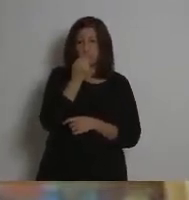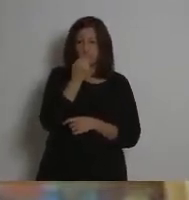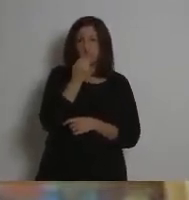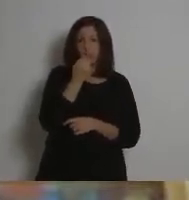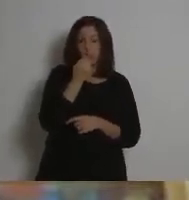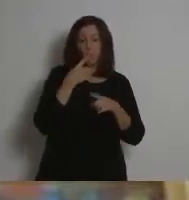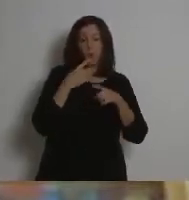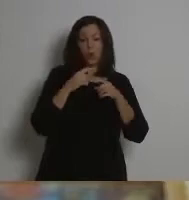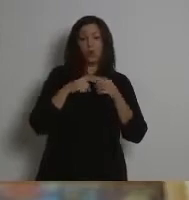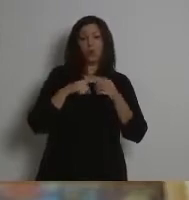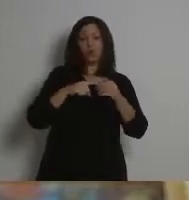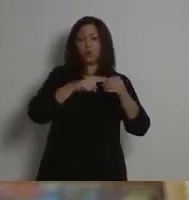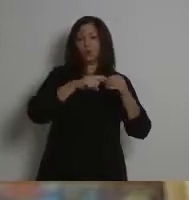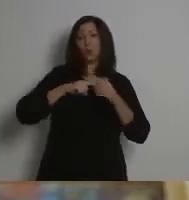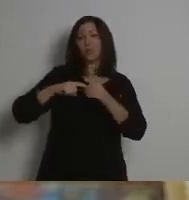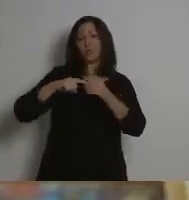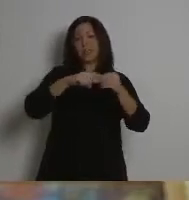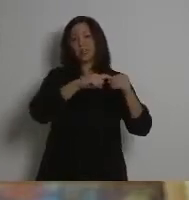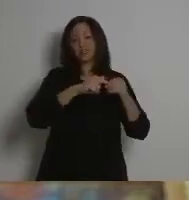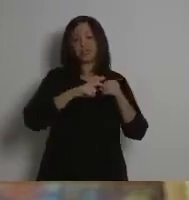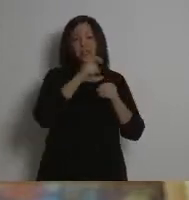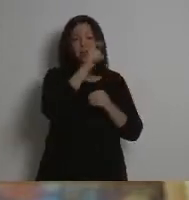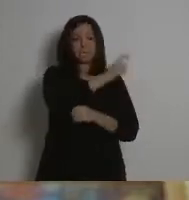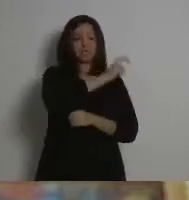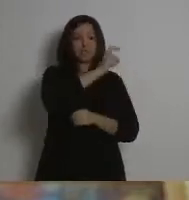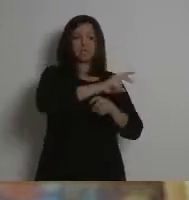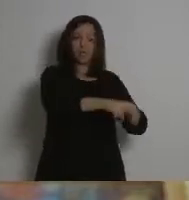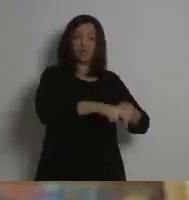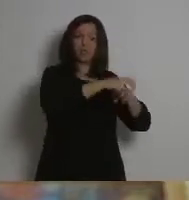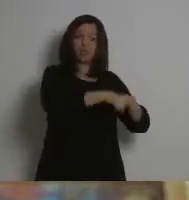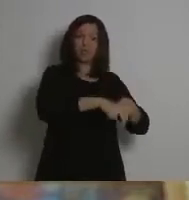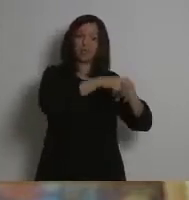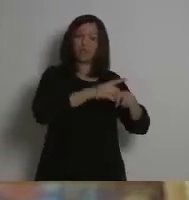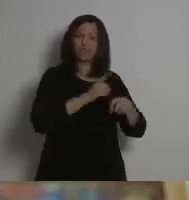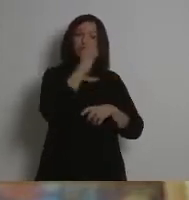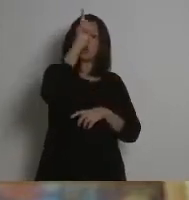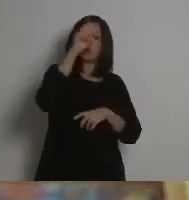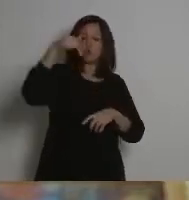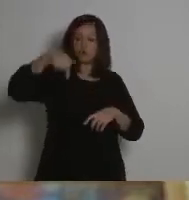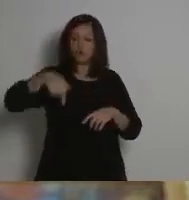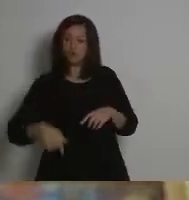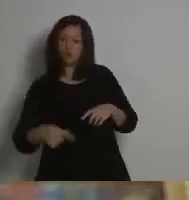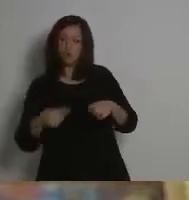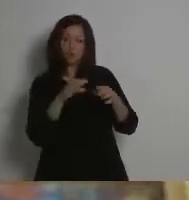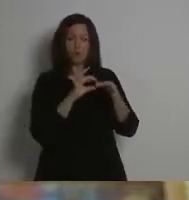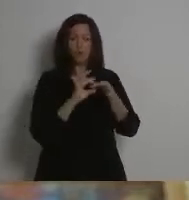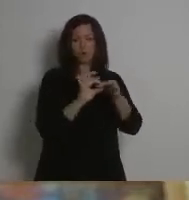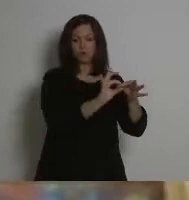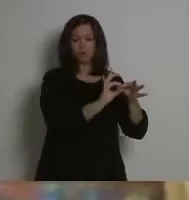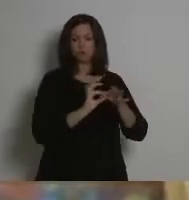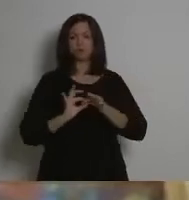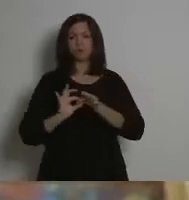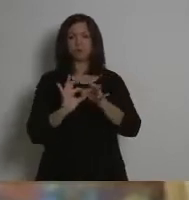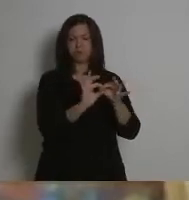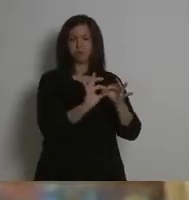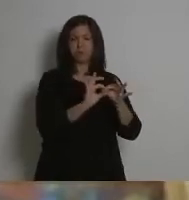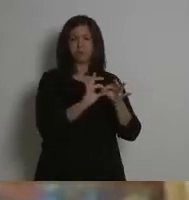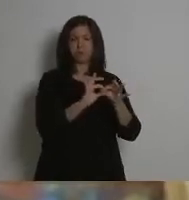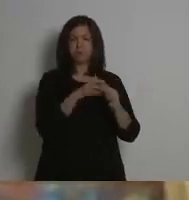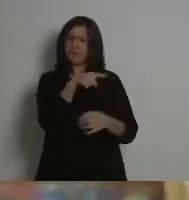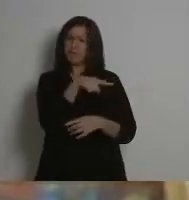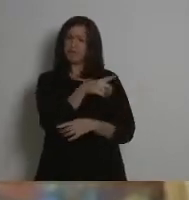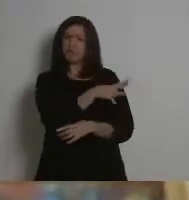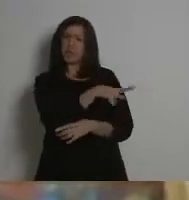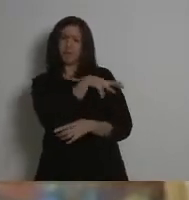solidaridad entre campesinos y campesinas del sur y de campesinos y campesinas del norte. El no entender que las dependencias de unos